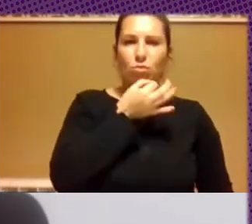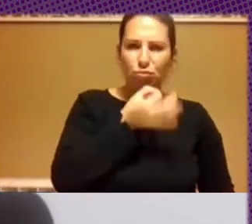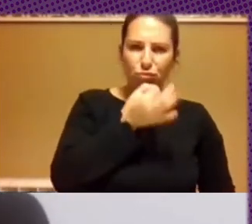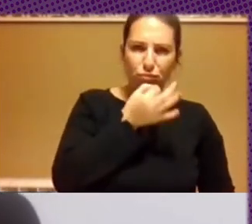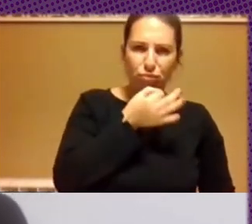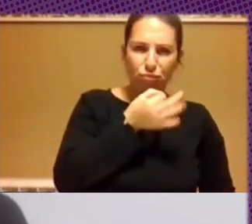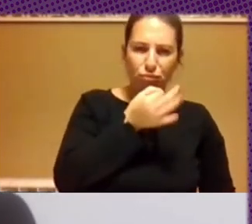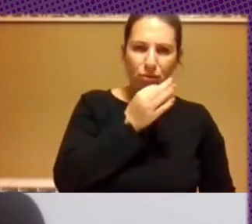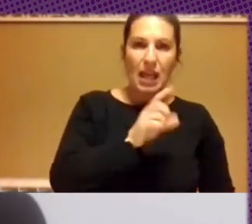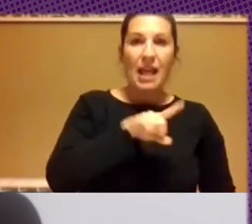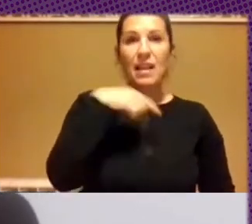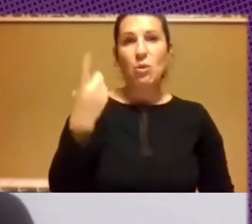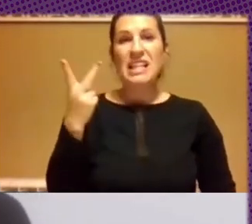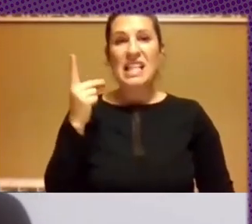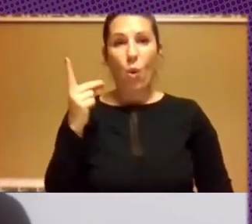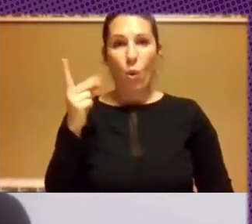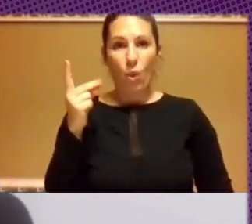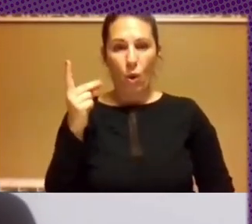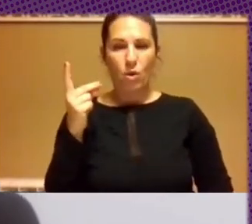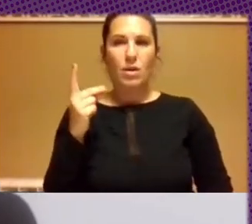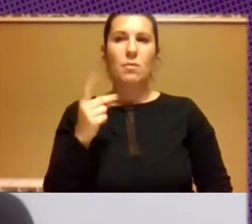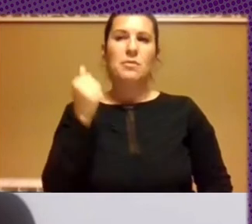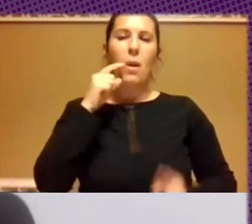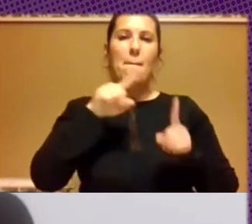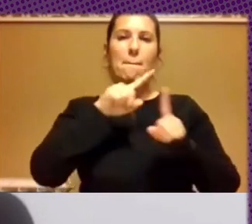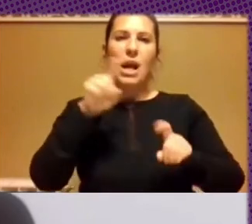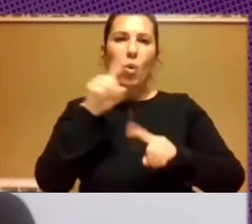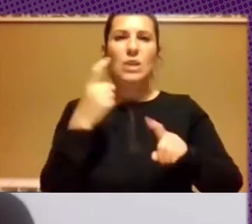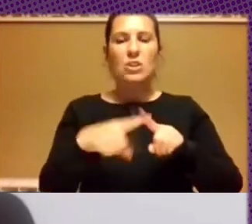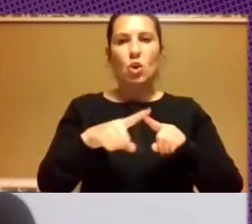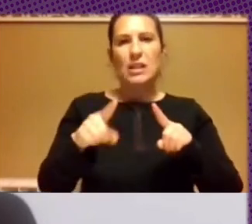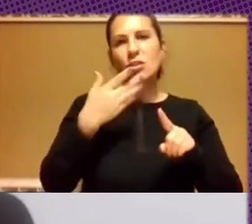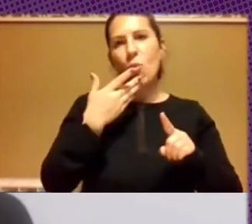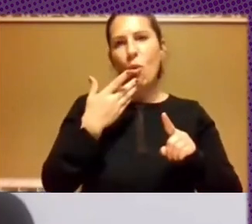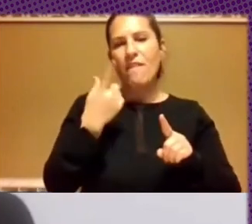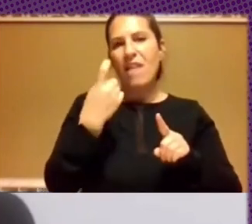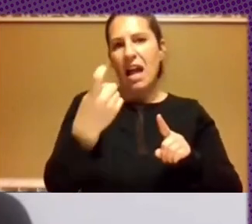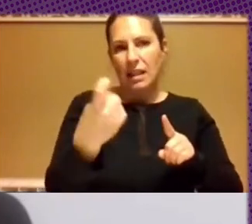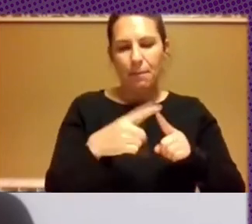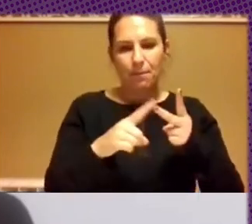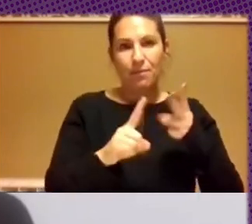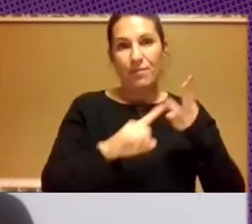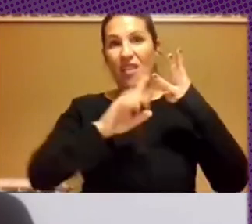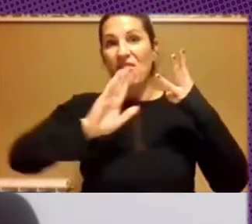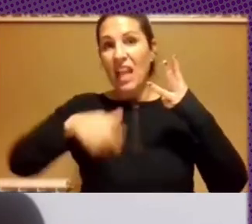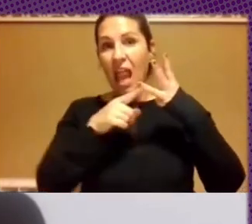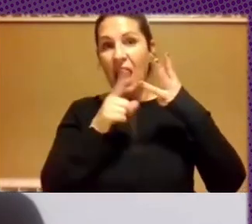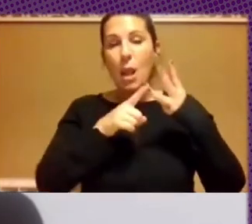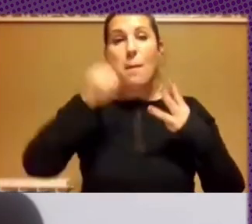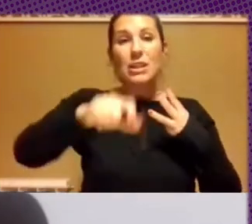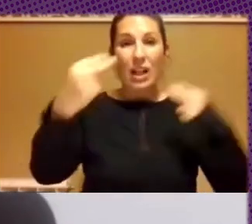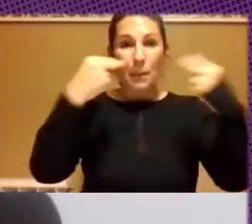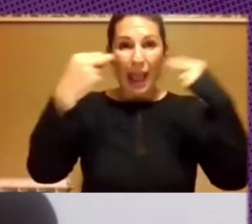turno más reducido de preguntas o cosas que vayan quedando en el debate y la parte final pues van a ser preguntas de la gente que nos estén